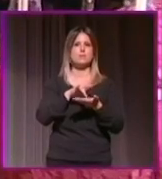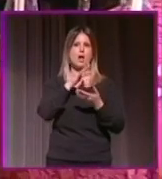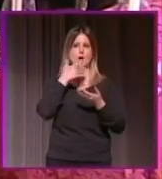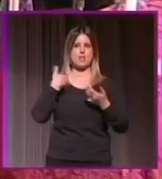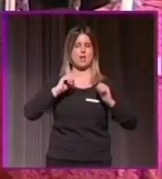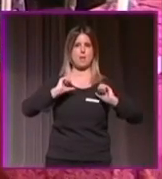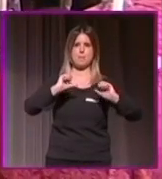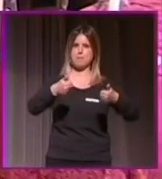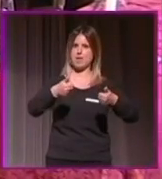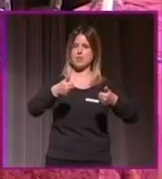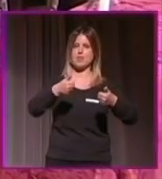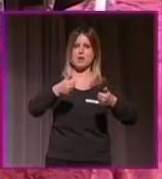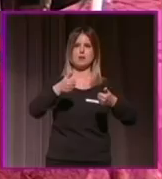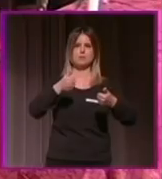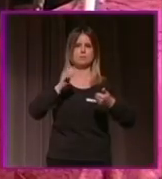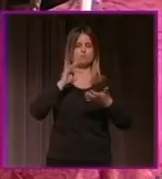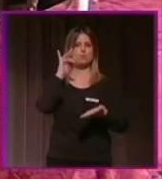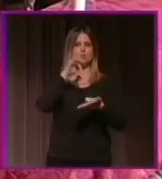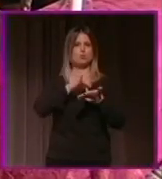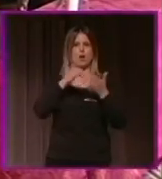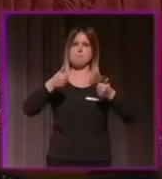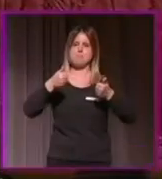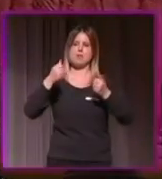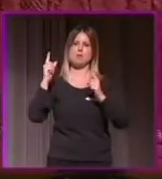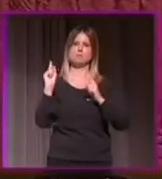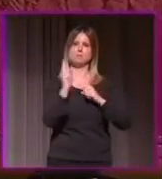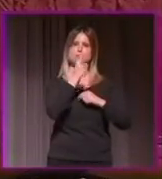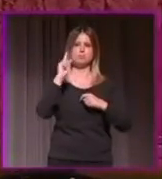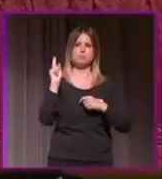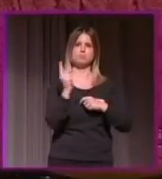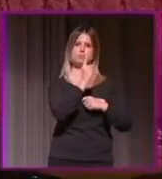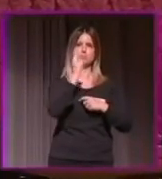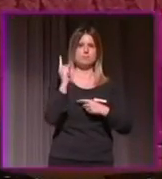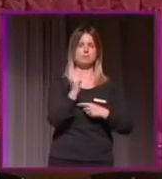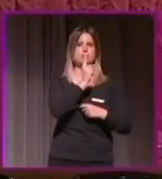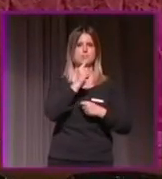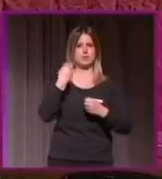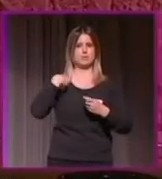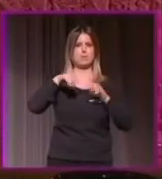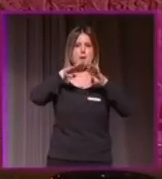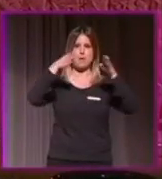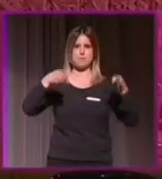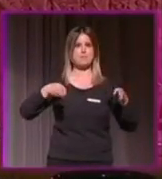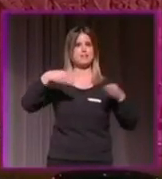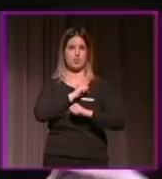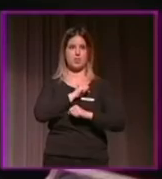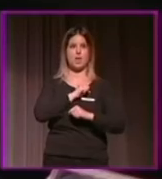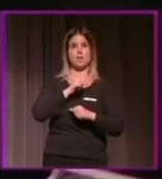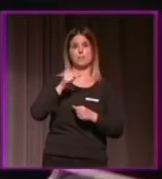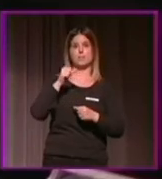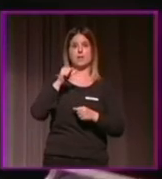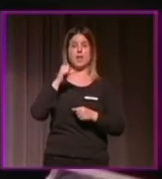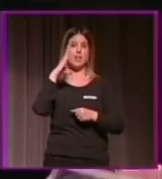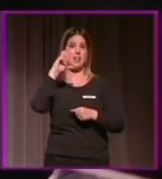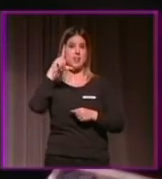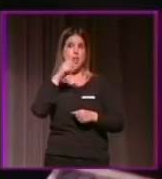infectadas de COVID-19 y tomando a un paciente, Cecilio, como línea argumental del pregón. Cecilio quiere recordar lo que